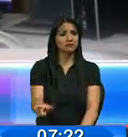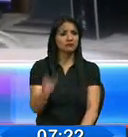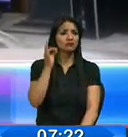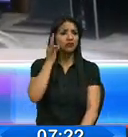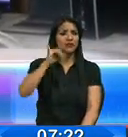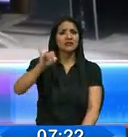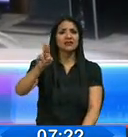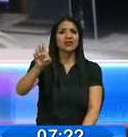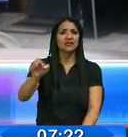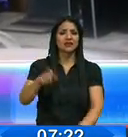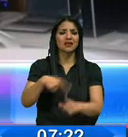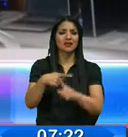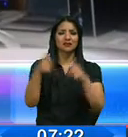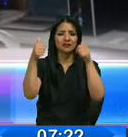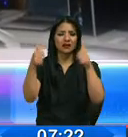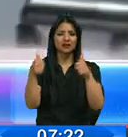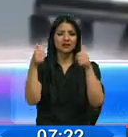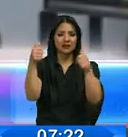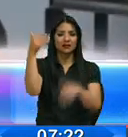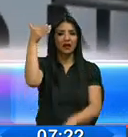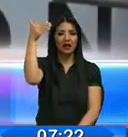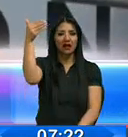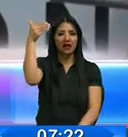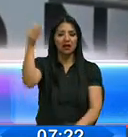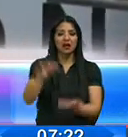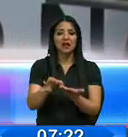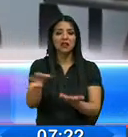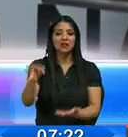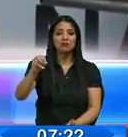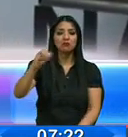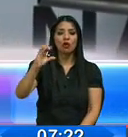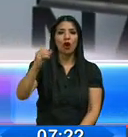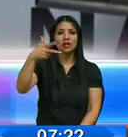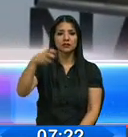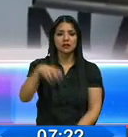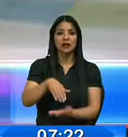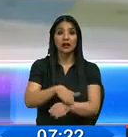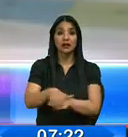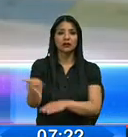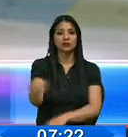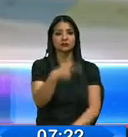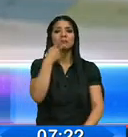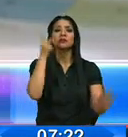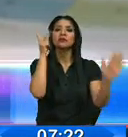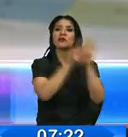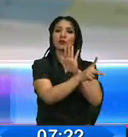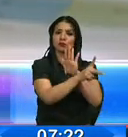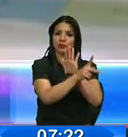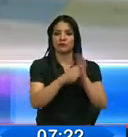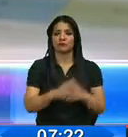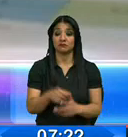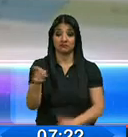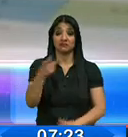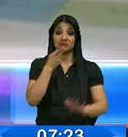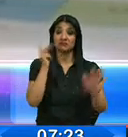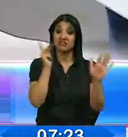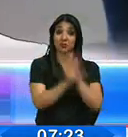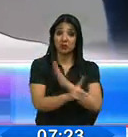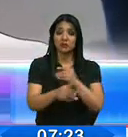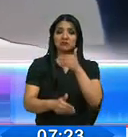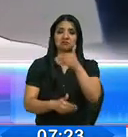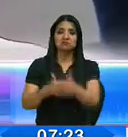Domínguez, ex candidata alcalde de Mocache en la provincia de Los Ríos. La misma denunció presuntas